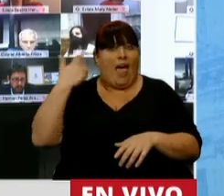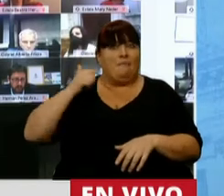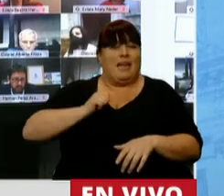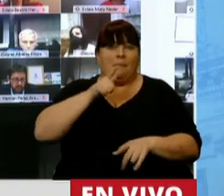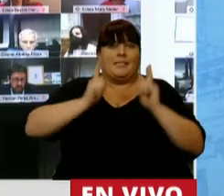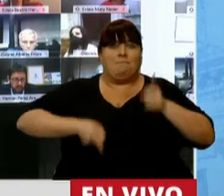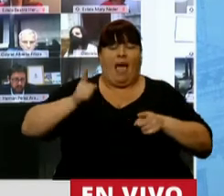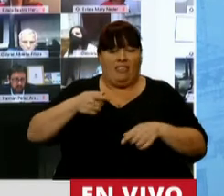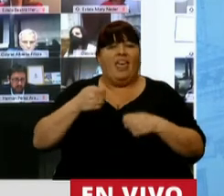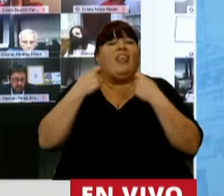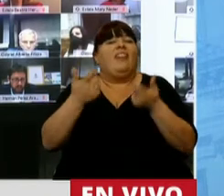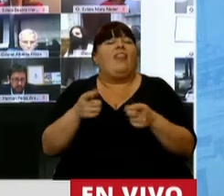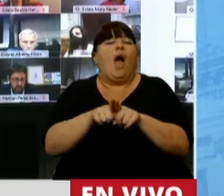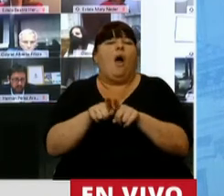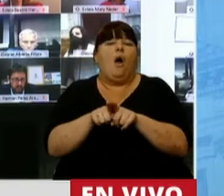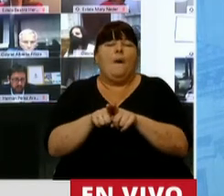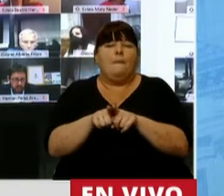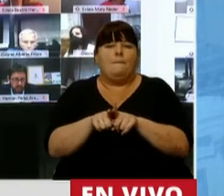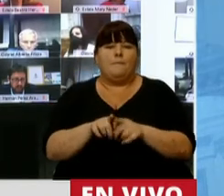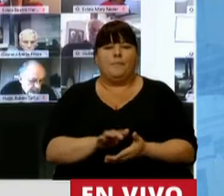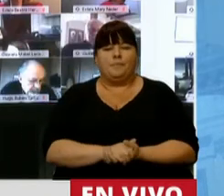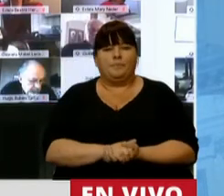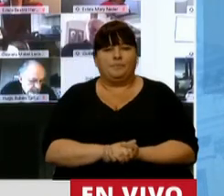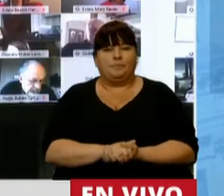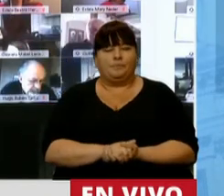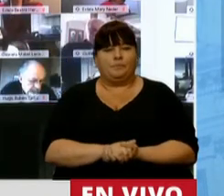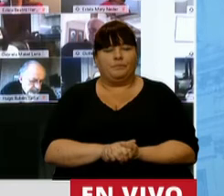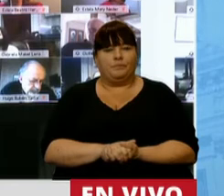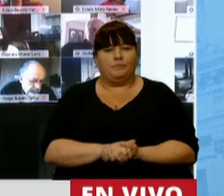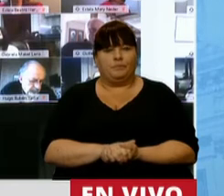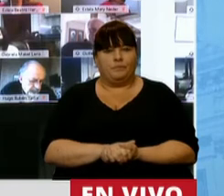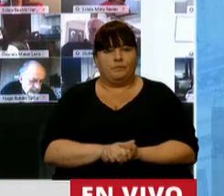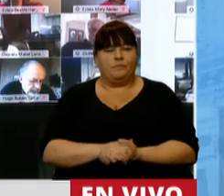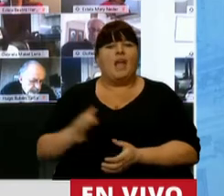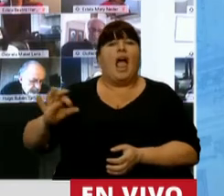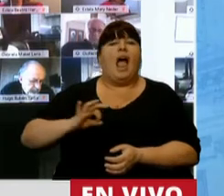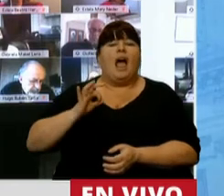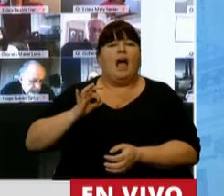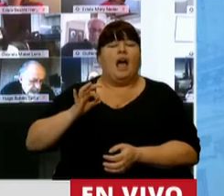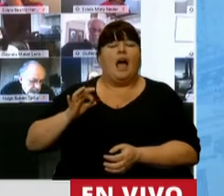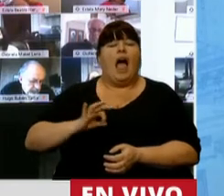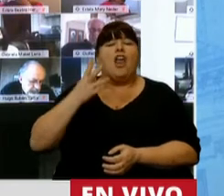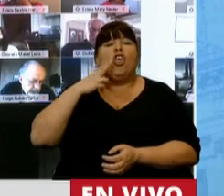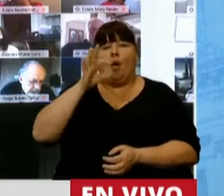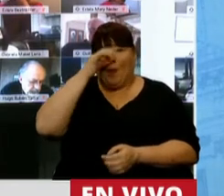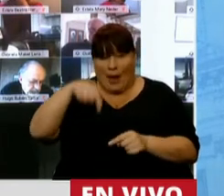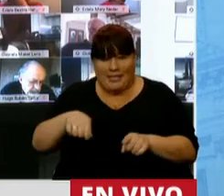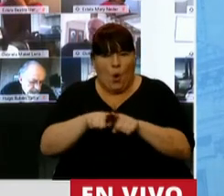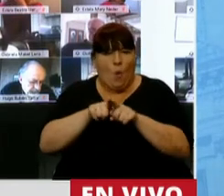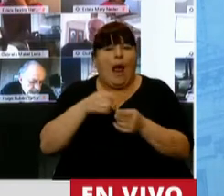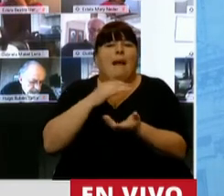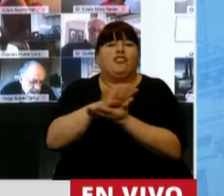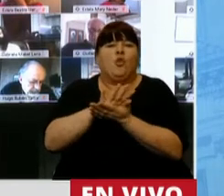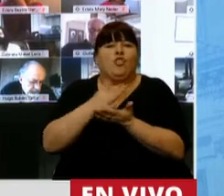dictadura, ofrecían en el 2020 un